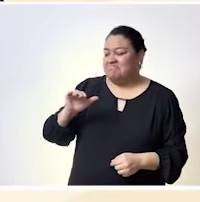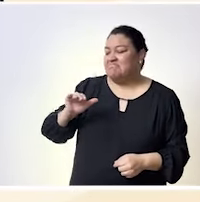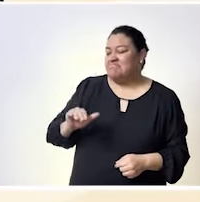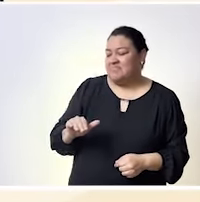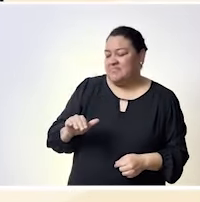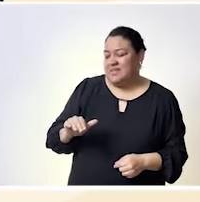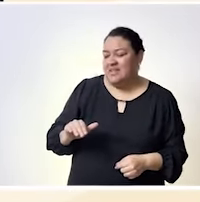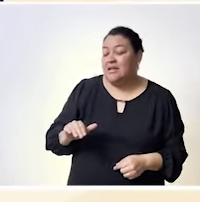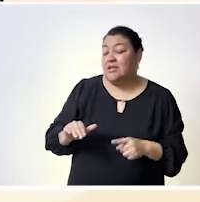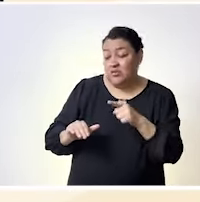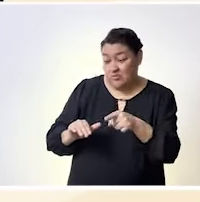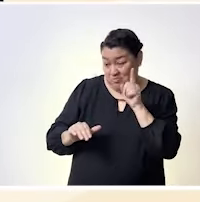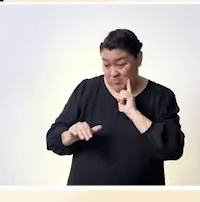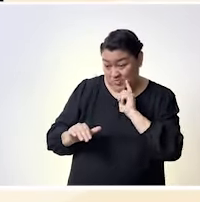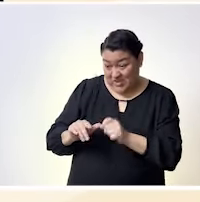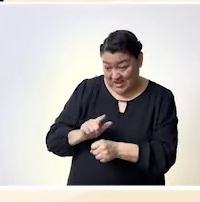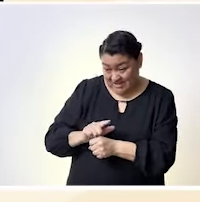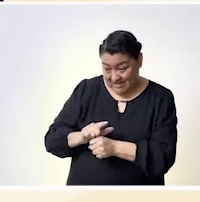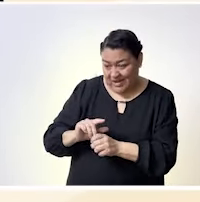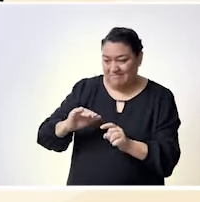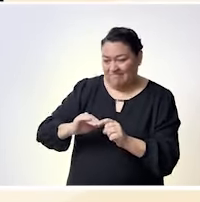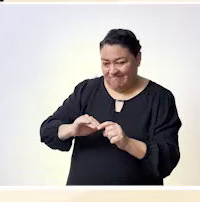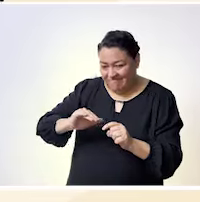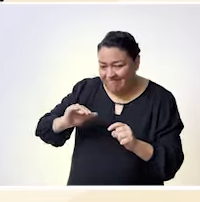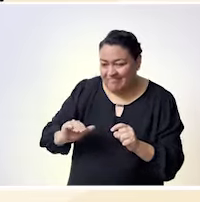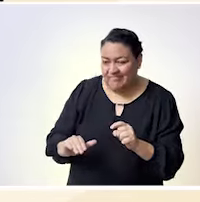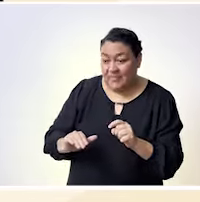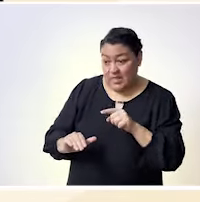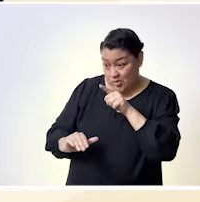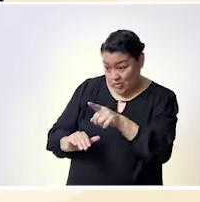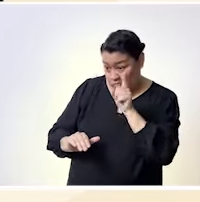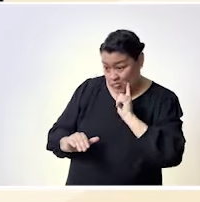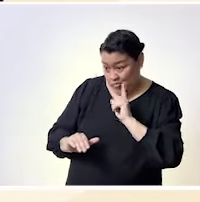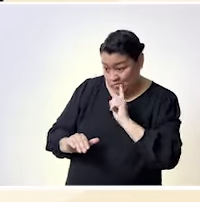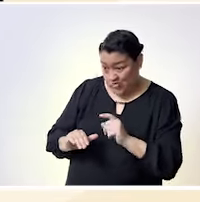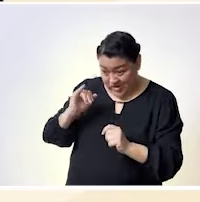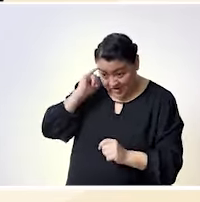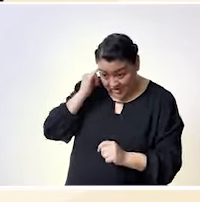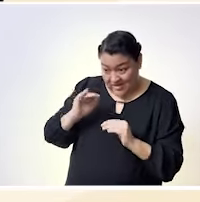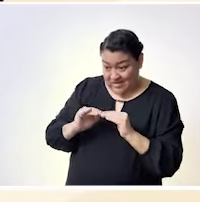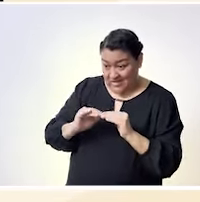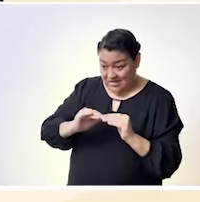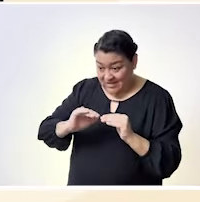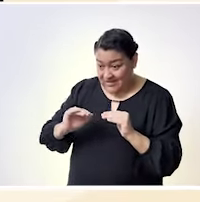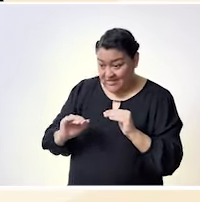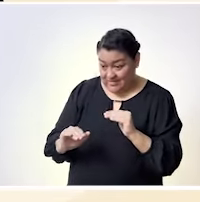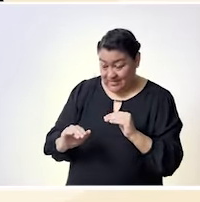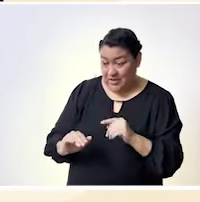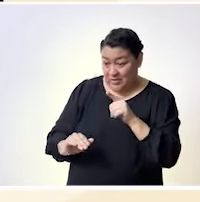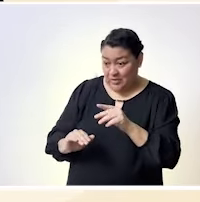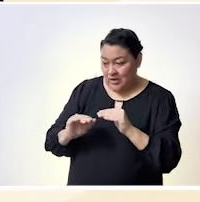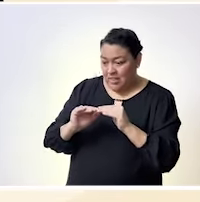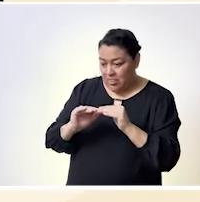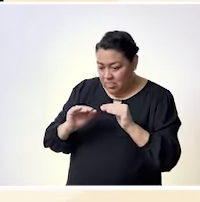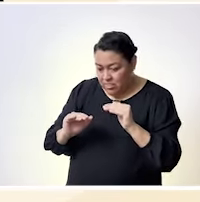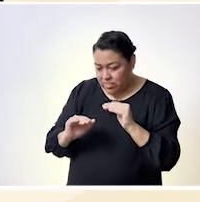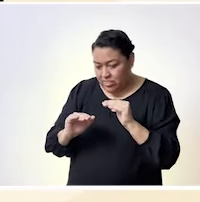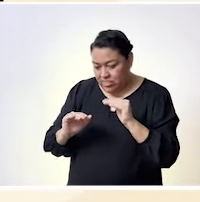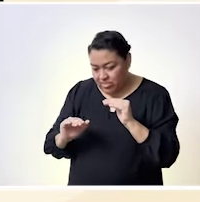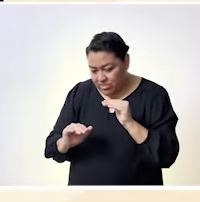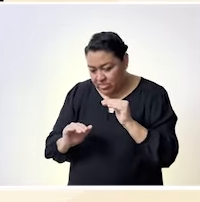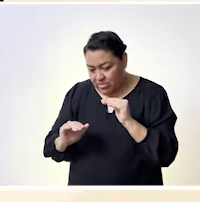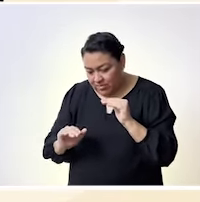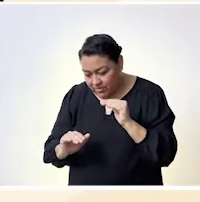oportunidad y más que nada no es que ellas no puedan levantar la voz sino el espacio no se los pergunten y yo me he enfrentado